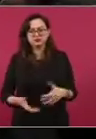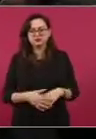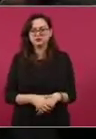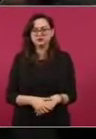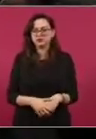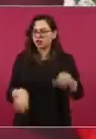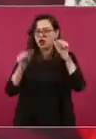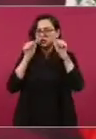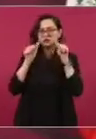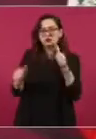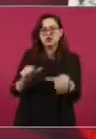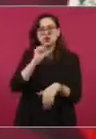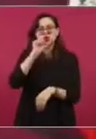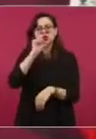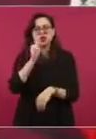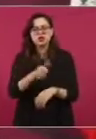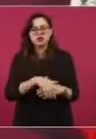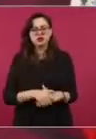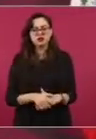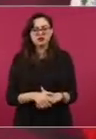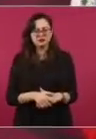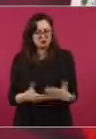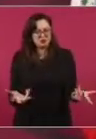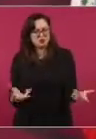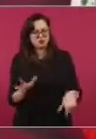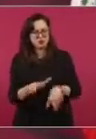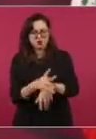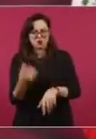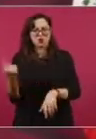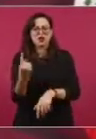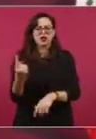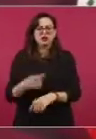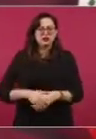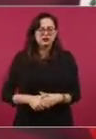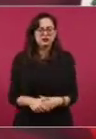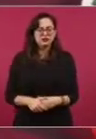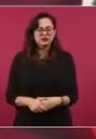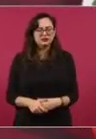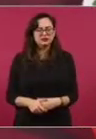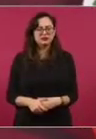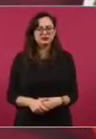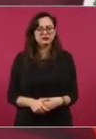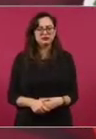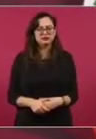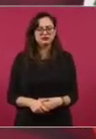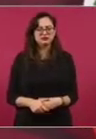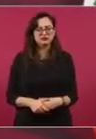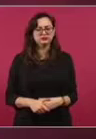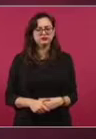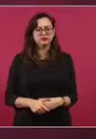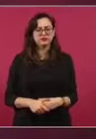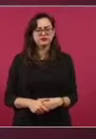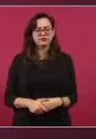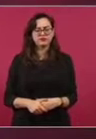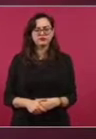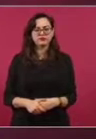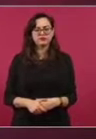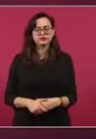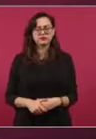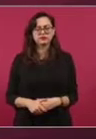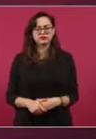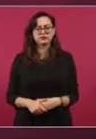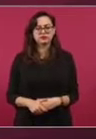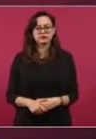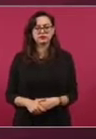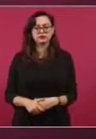la introducción de armas en ese tiempo?